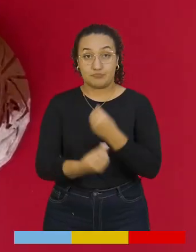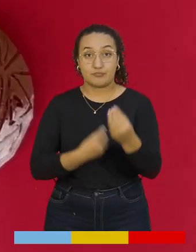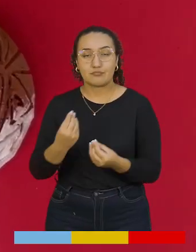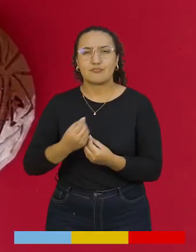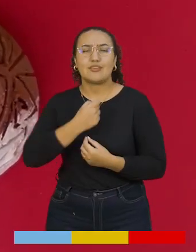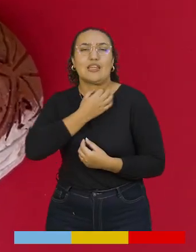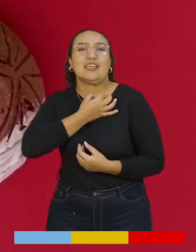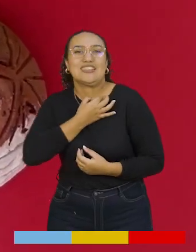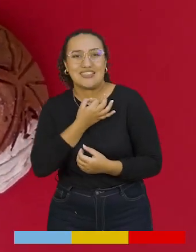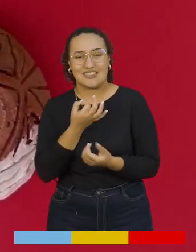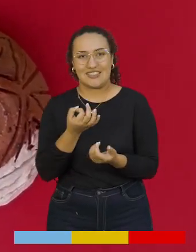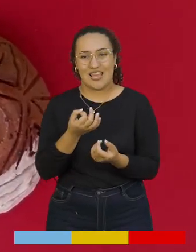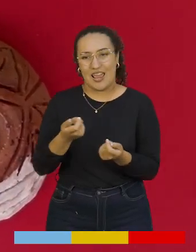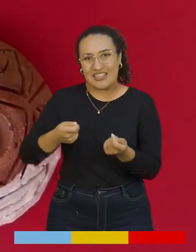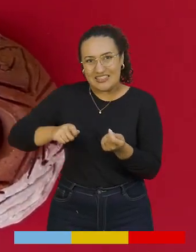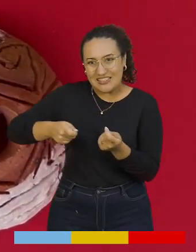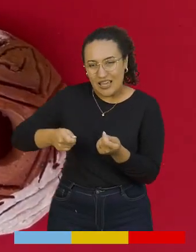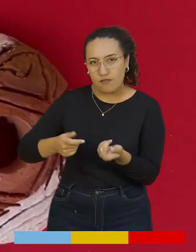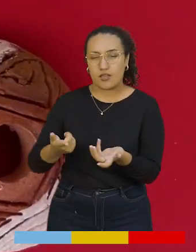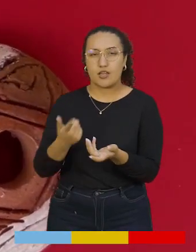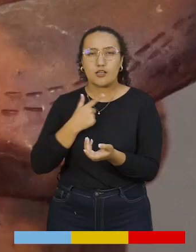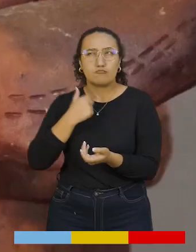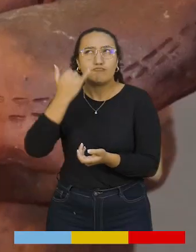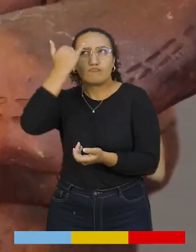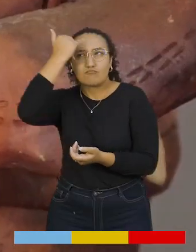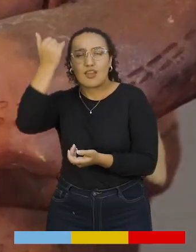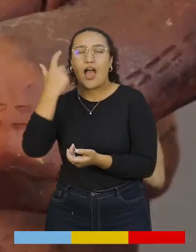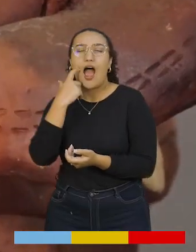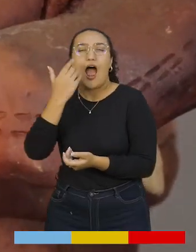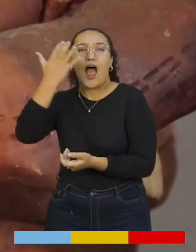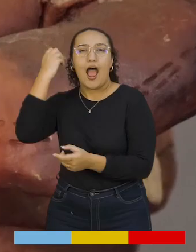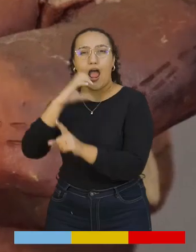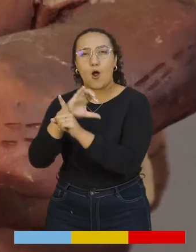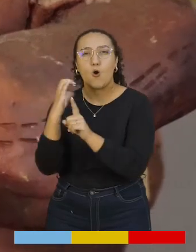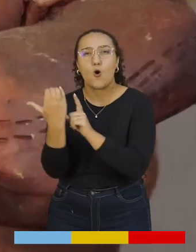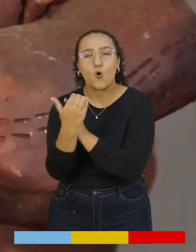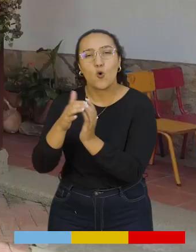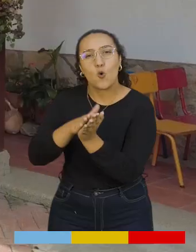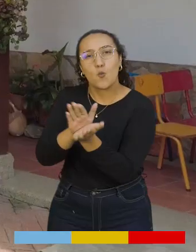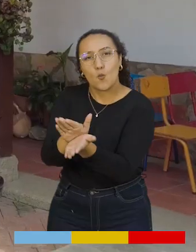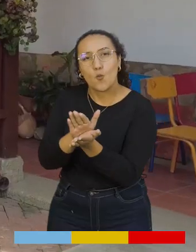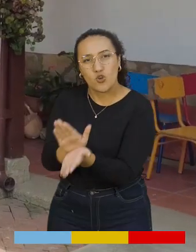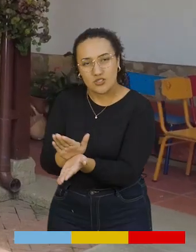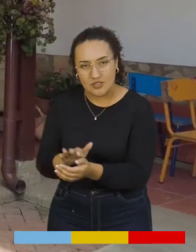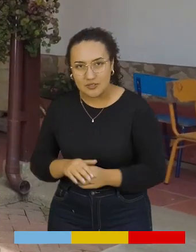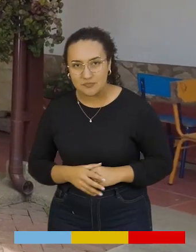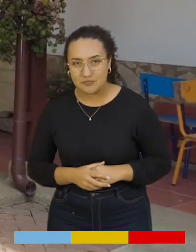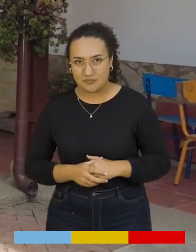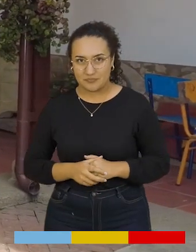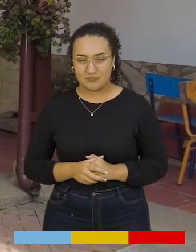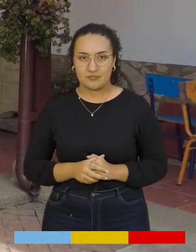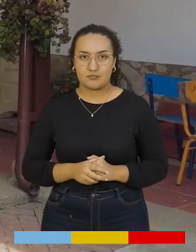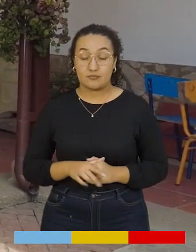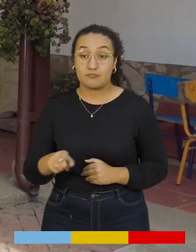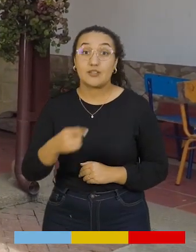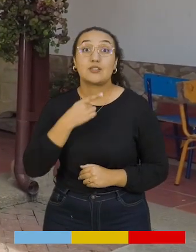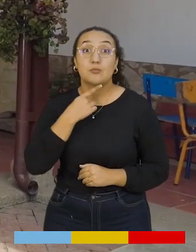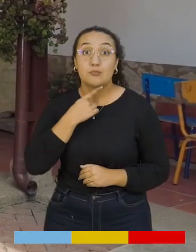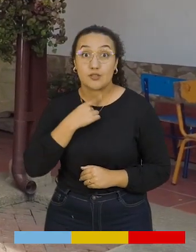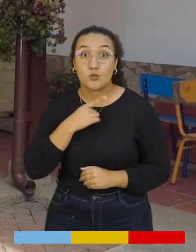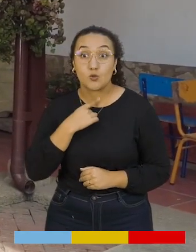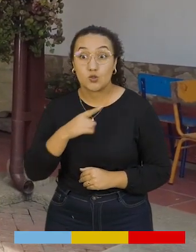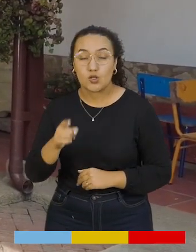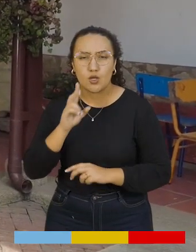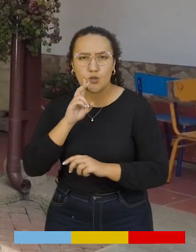llaveros, ya inspirados ya en la cultura muisca, como para souvenirs y esas cosas. Que también me ha gustado mucho. he investigado